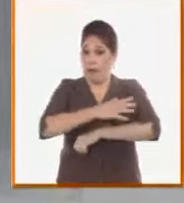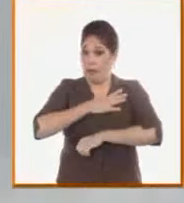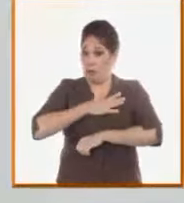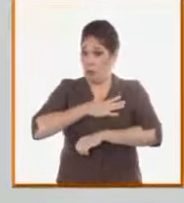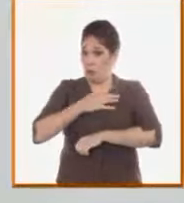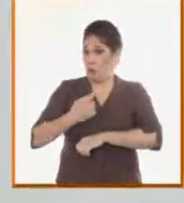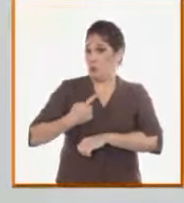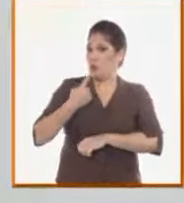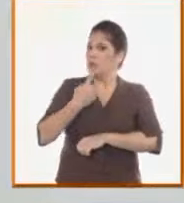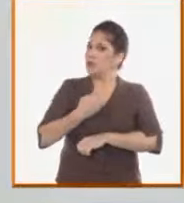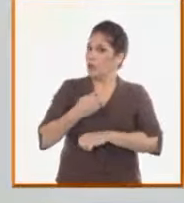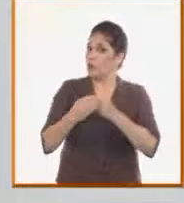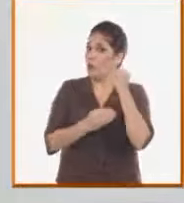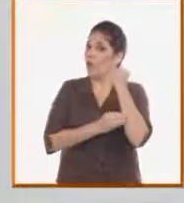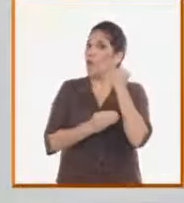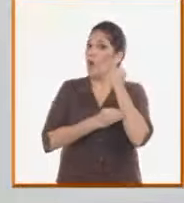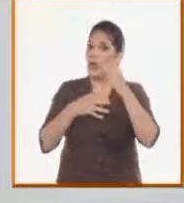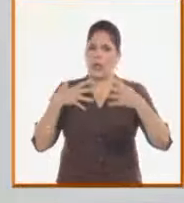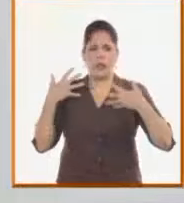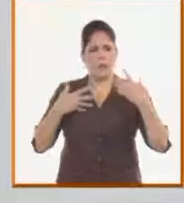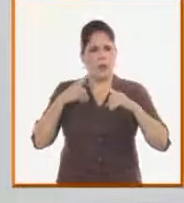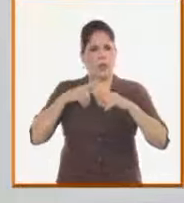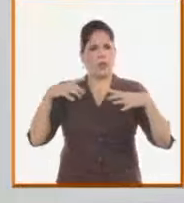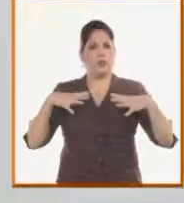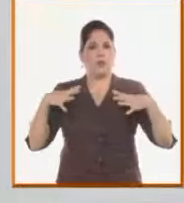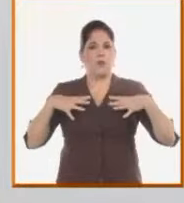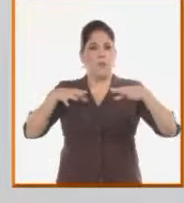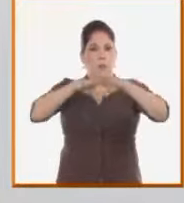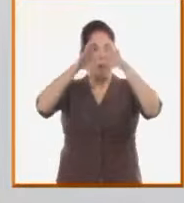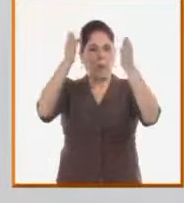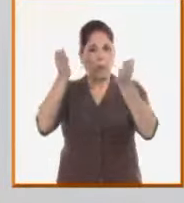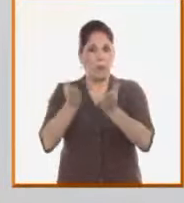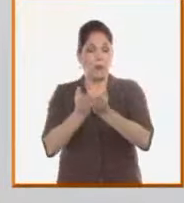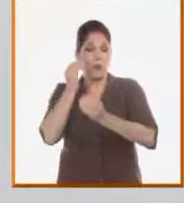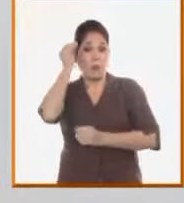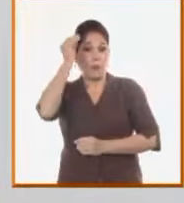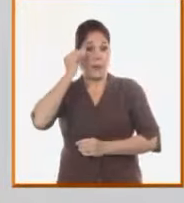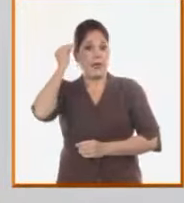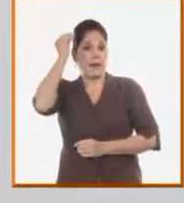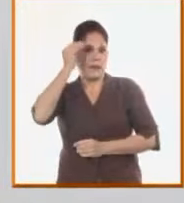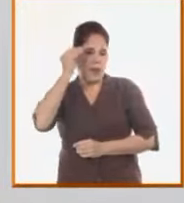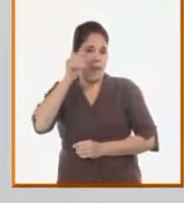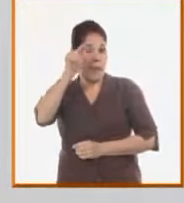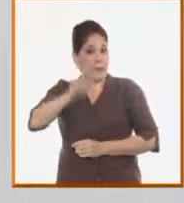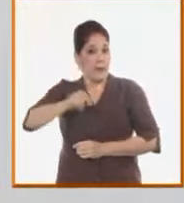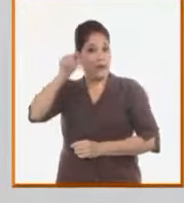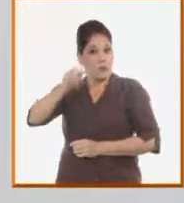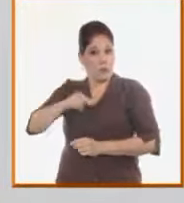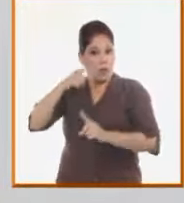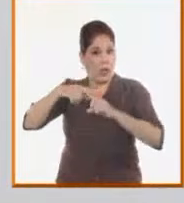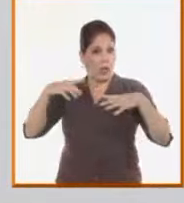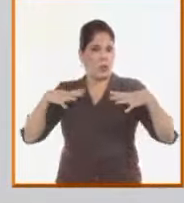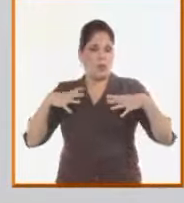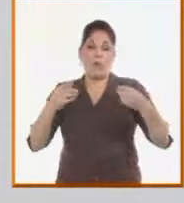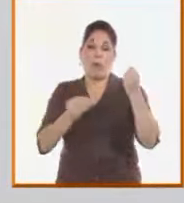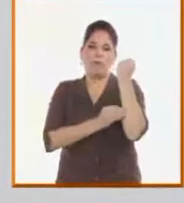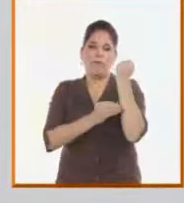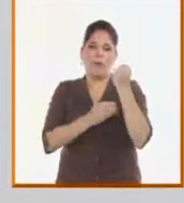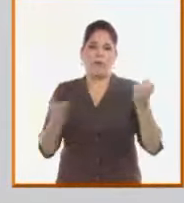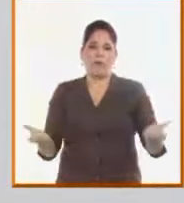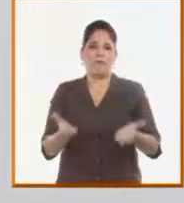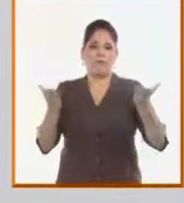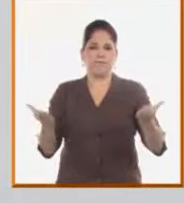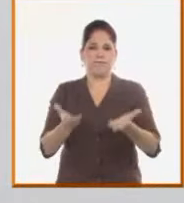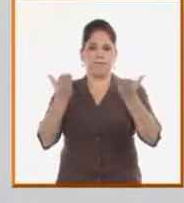una fuerte actividad turística a nivel mundial que llena de esperanza a todos los que realizan la actividad, incluso